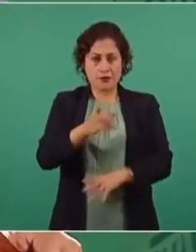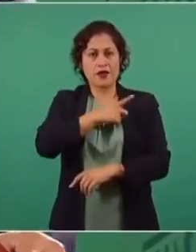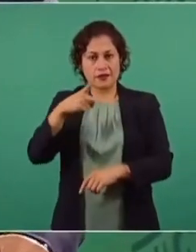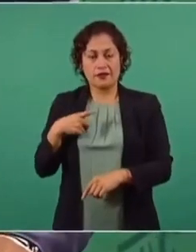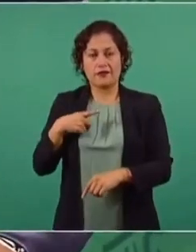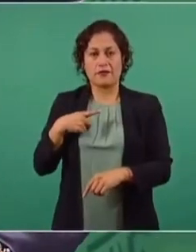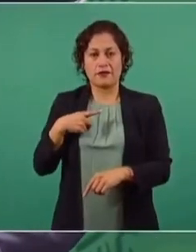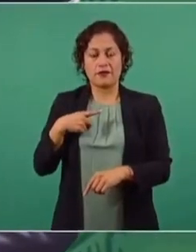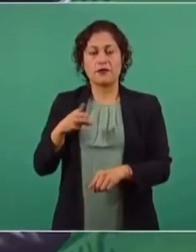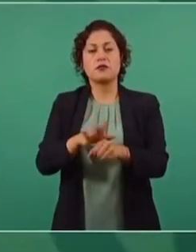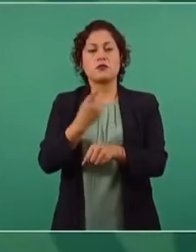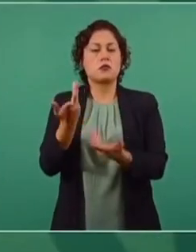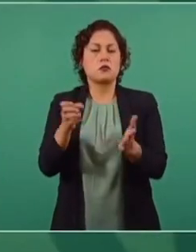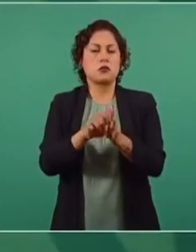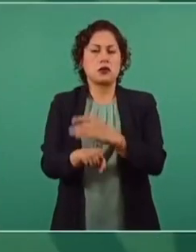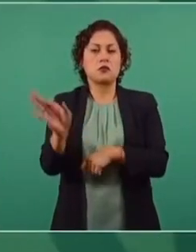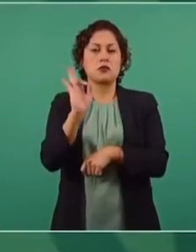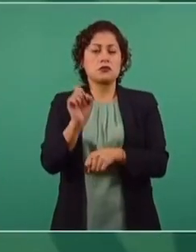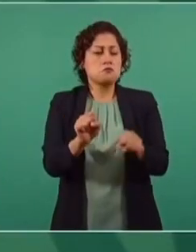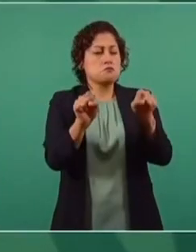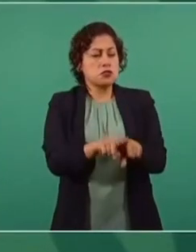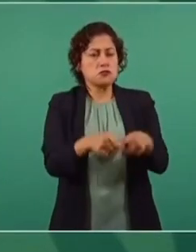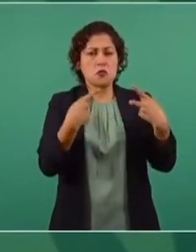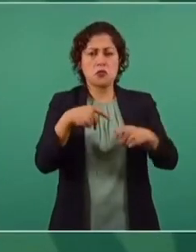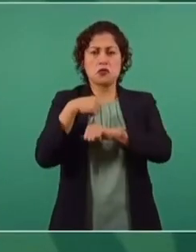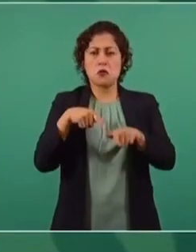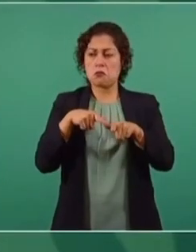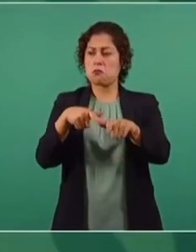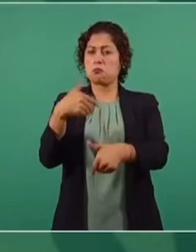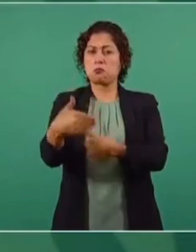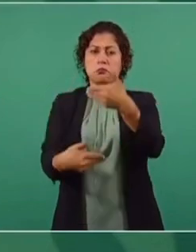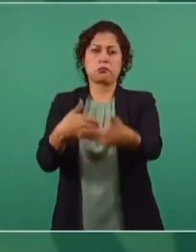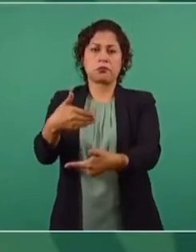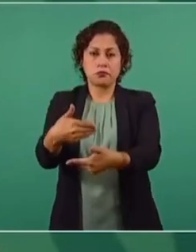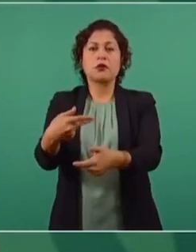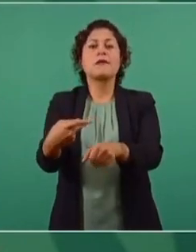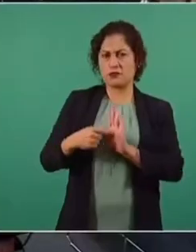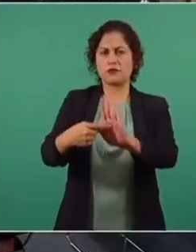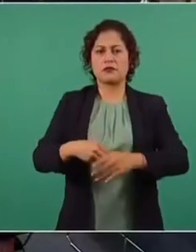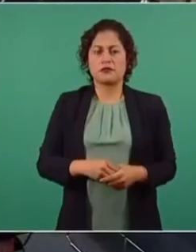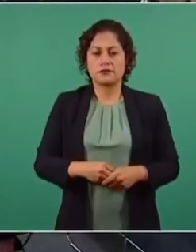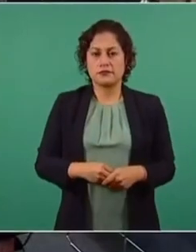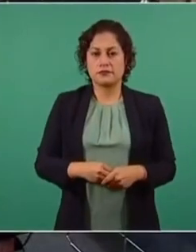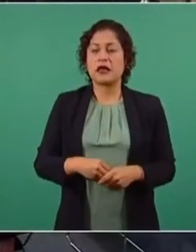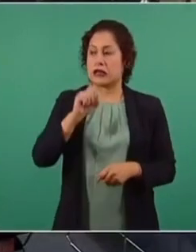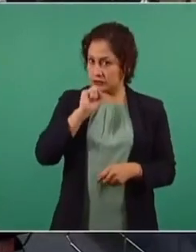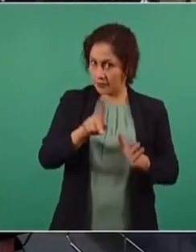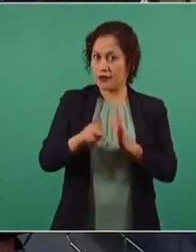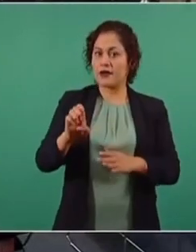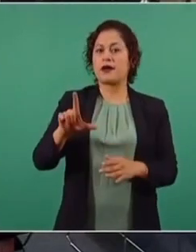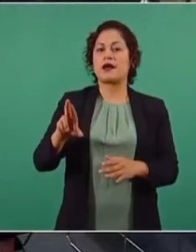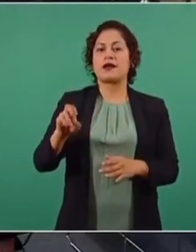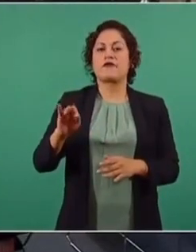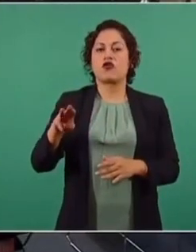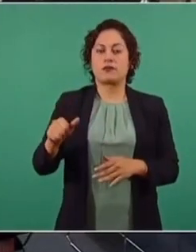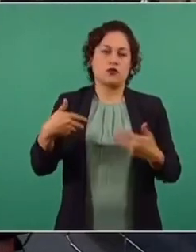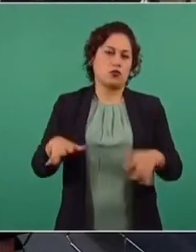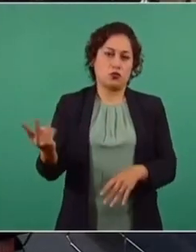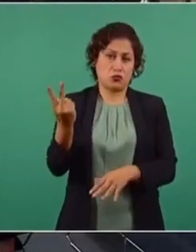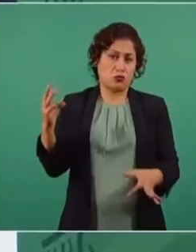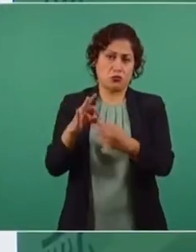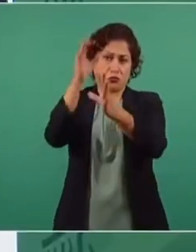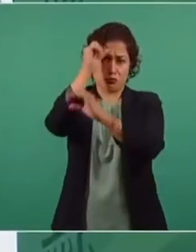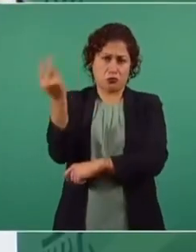podemos retroceder a la reforma también, no, es que se ponen de acuerdo,